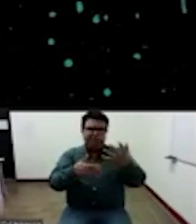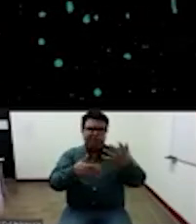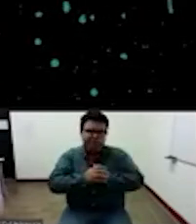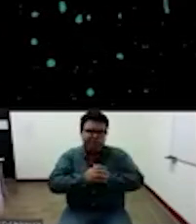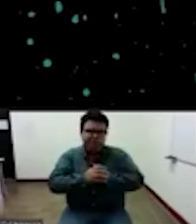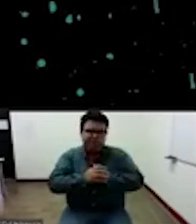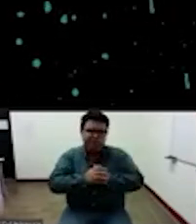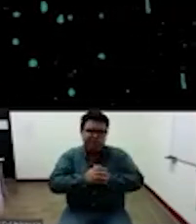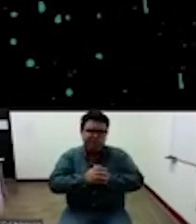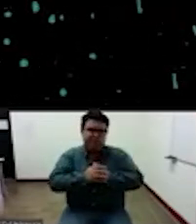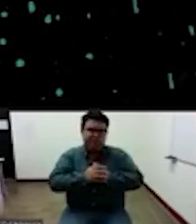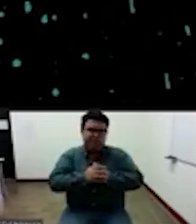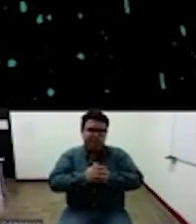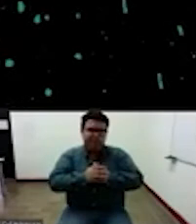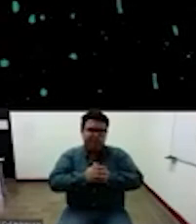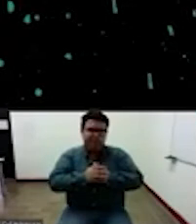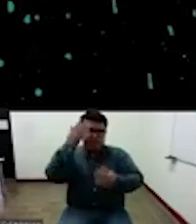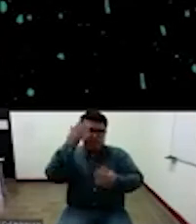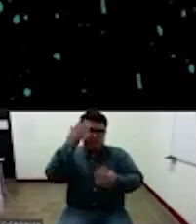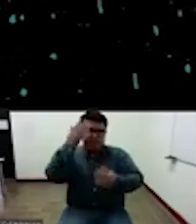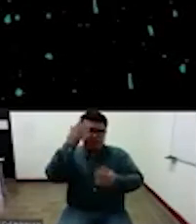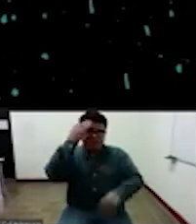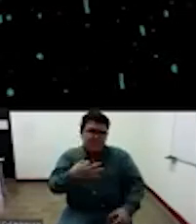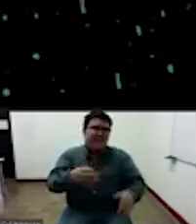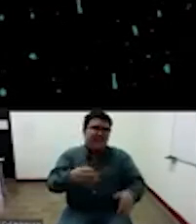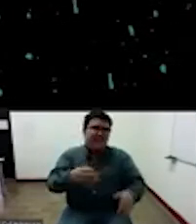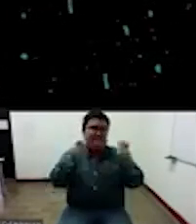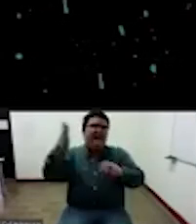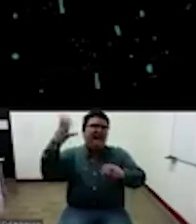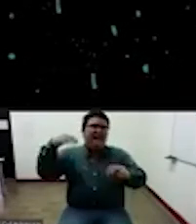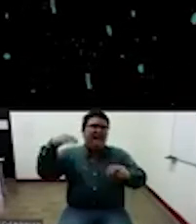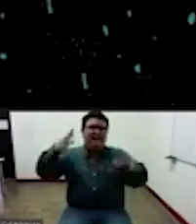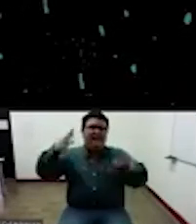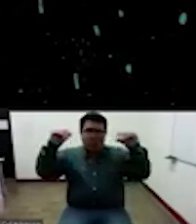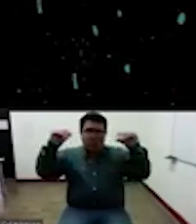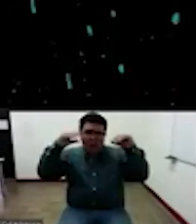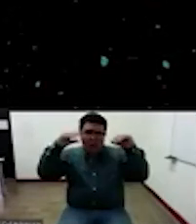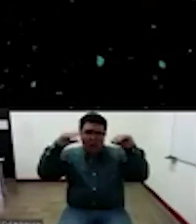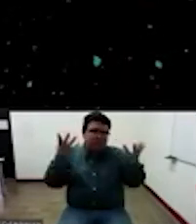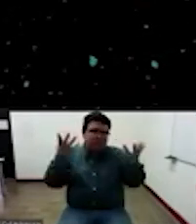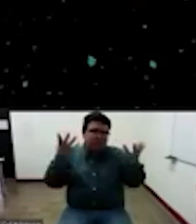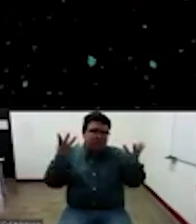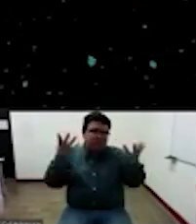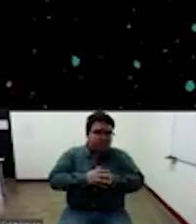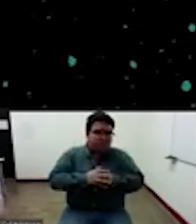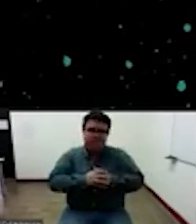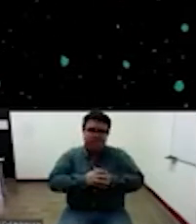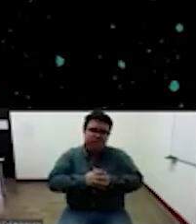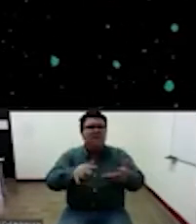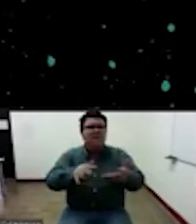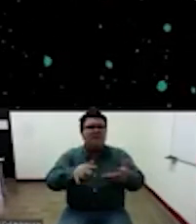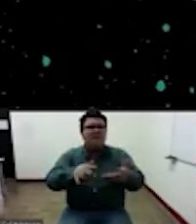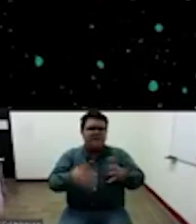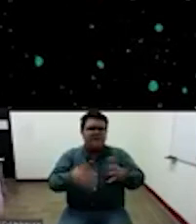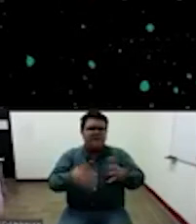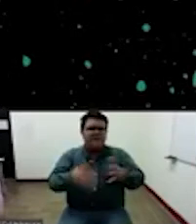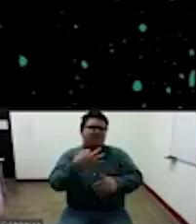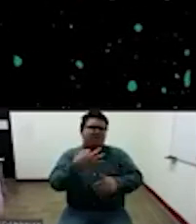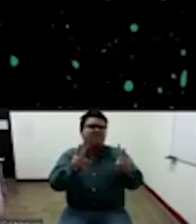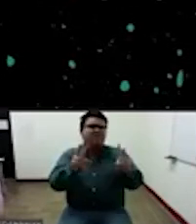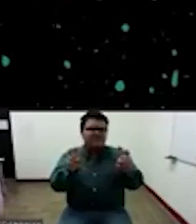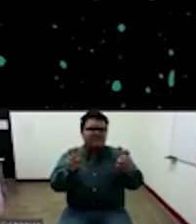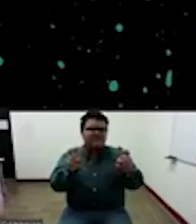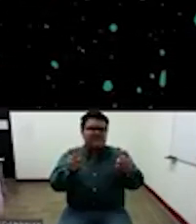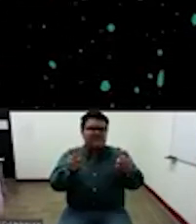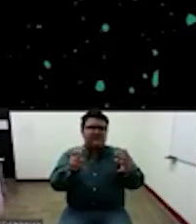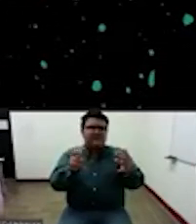modernidad colonial que fue que fue con la llegada del de américa perdón